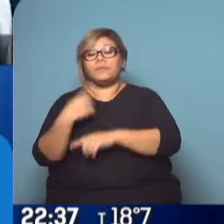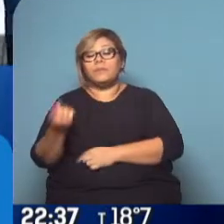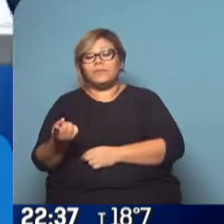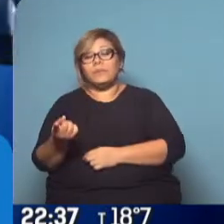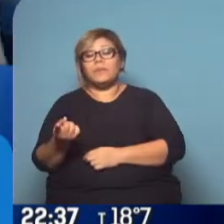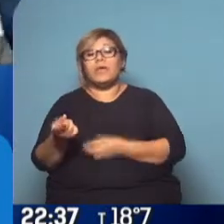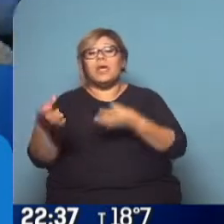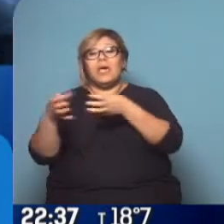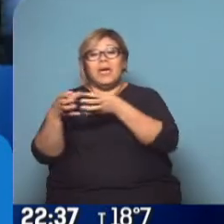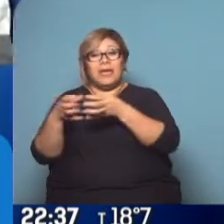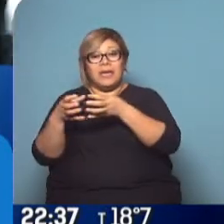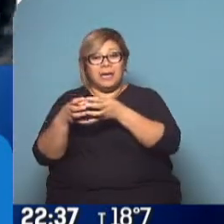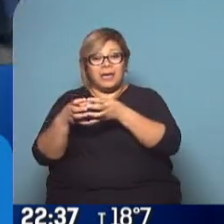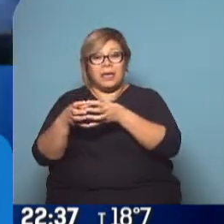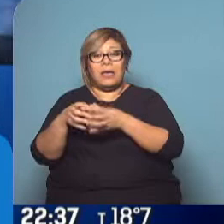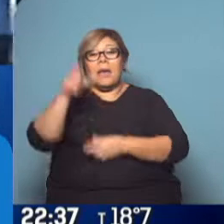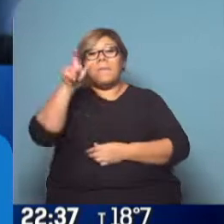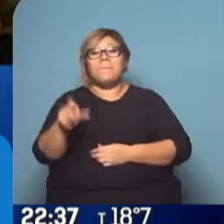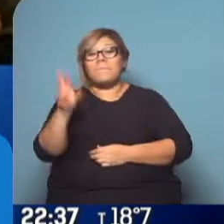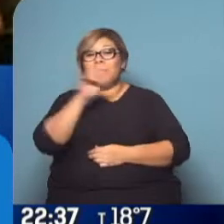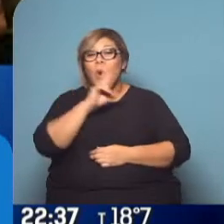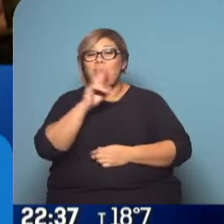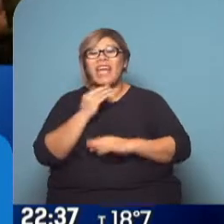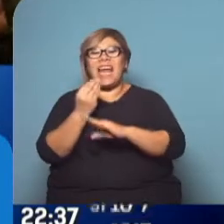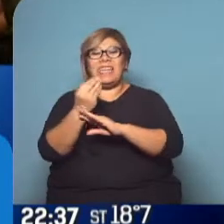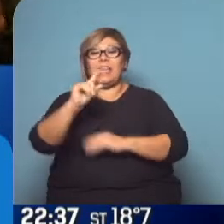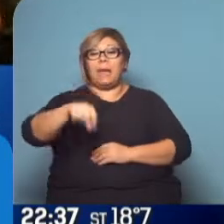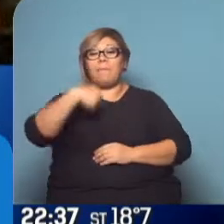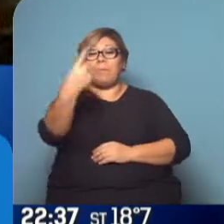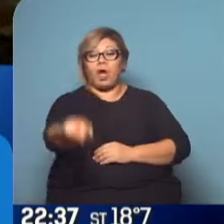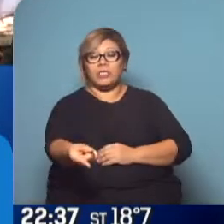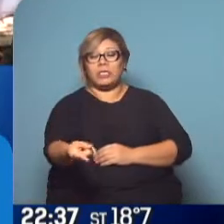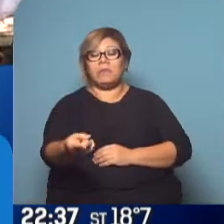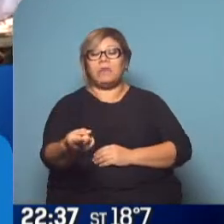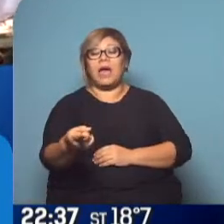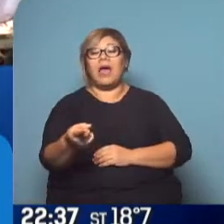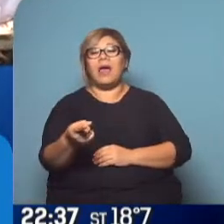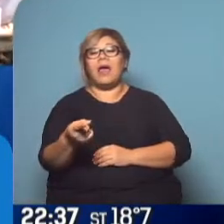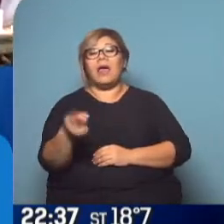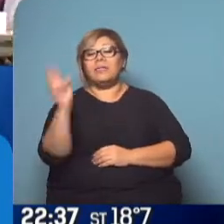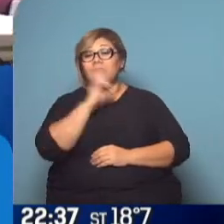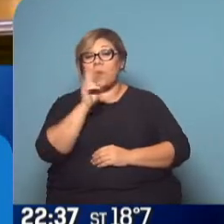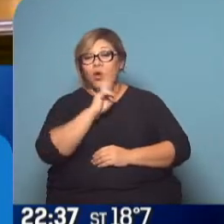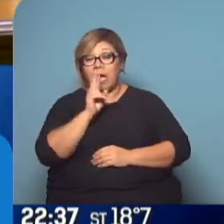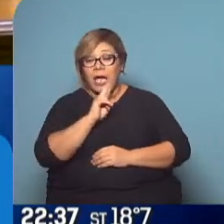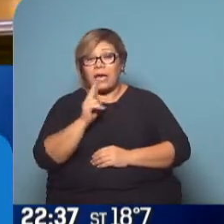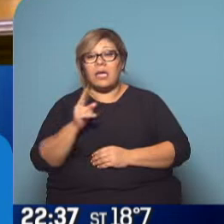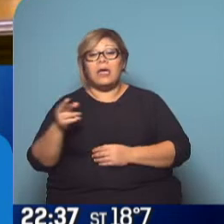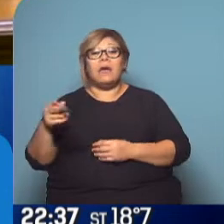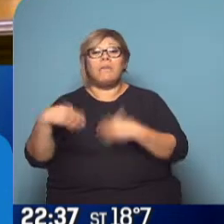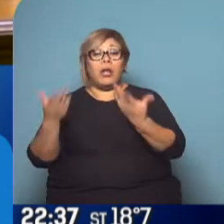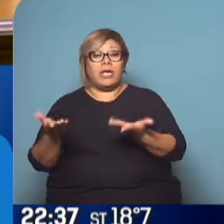Pablo Iglesias, pero mientras tanto, ¿cómo está el patio? Bueno, está bastante complicado e inclusive veíamos recién